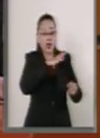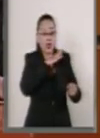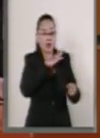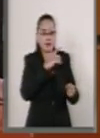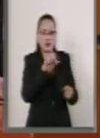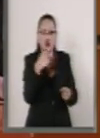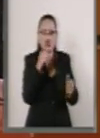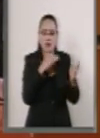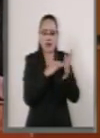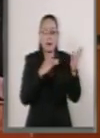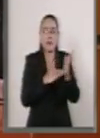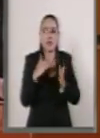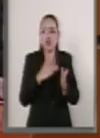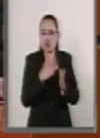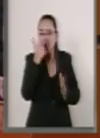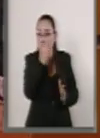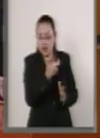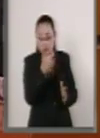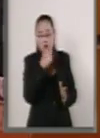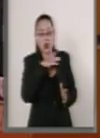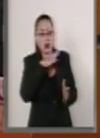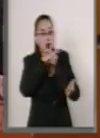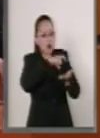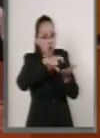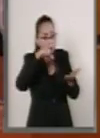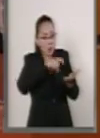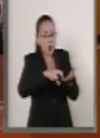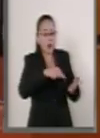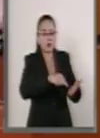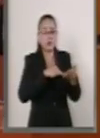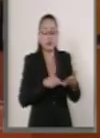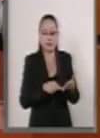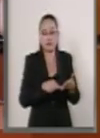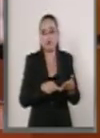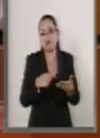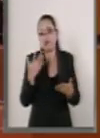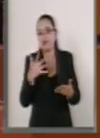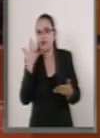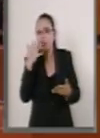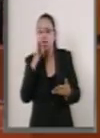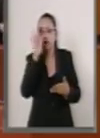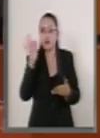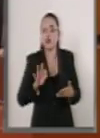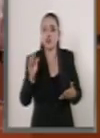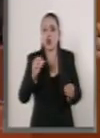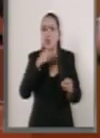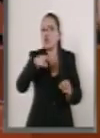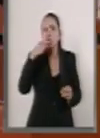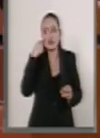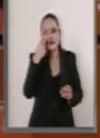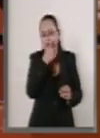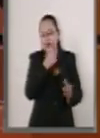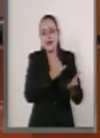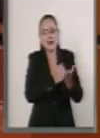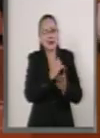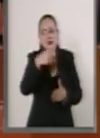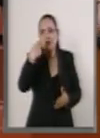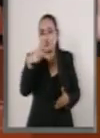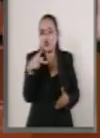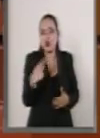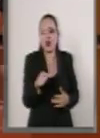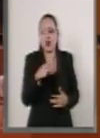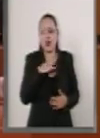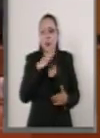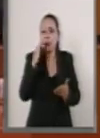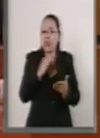casi 11 mil millones de pesos por lo menos el 50% o lo que ustedes decidan menos si